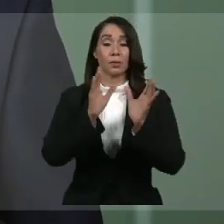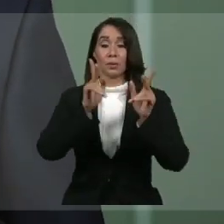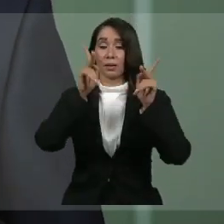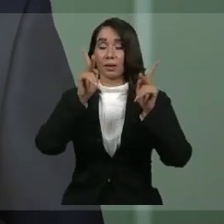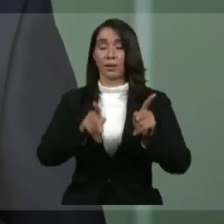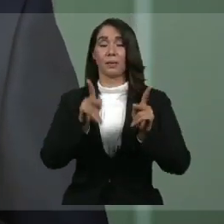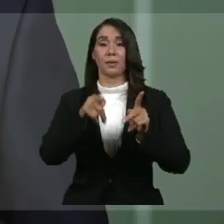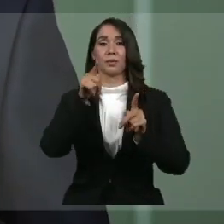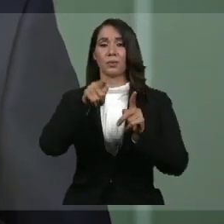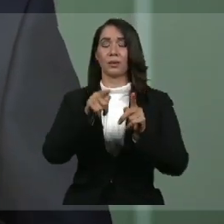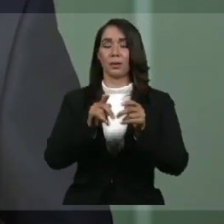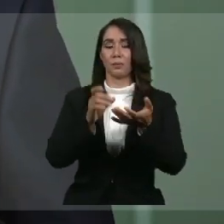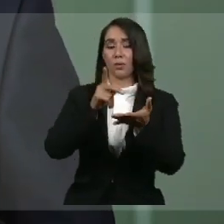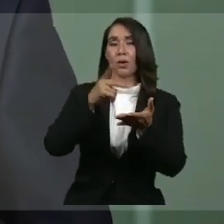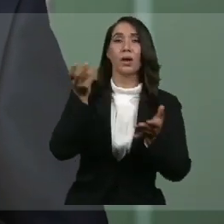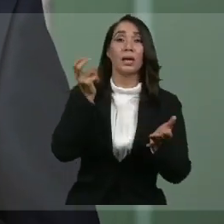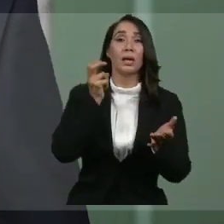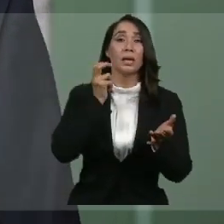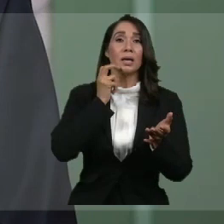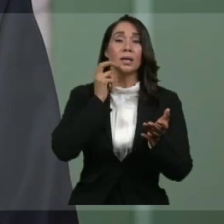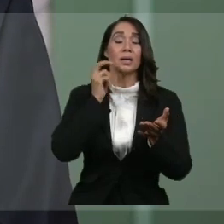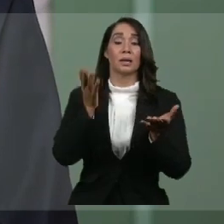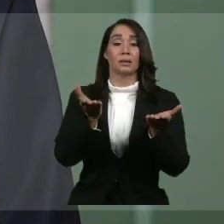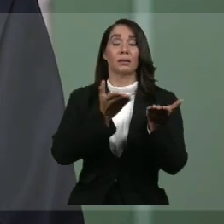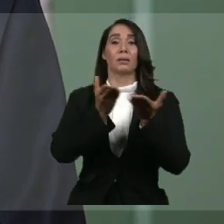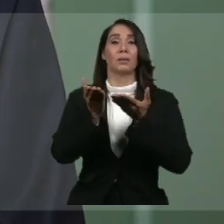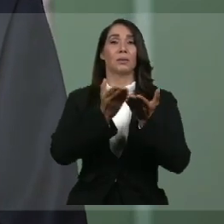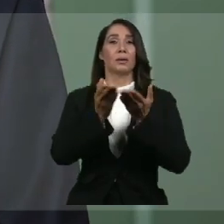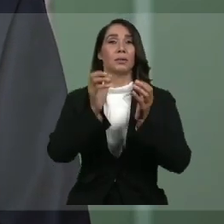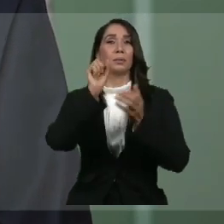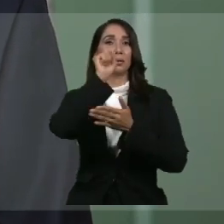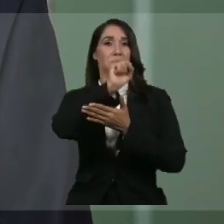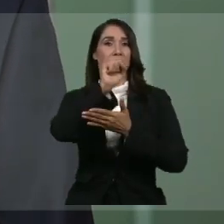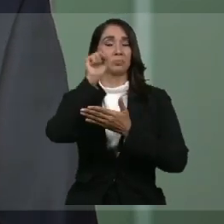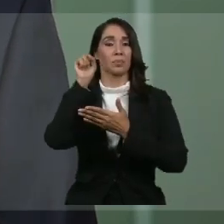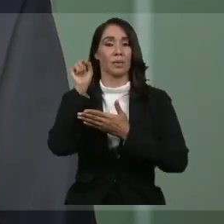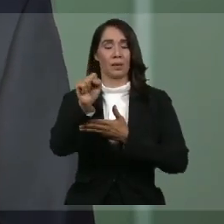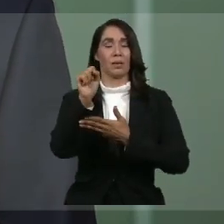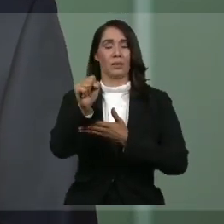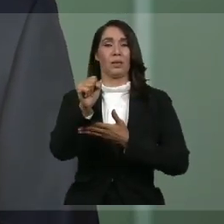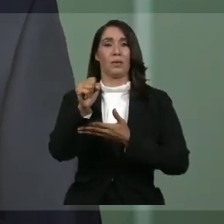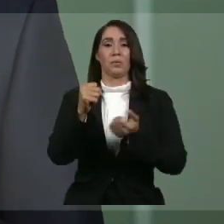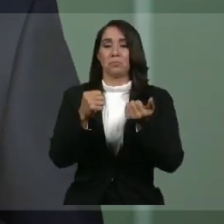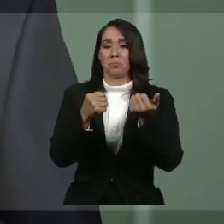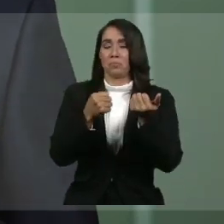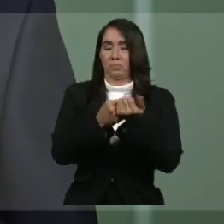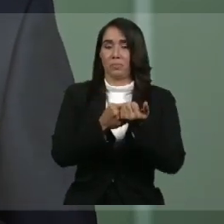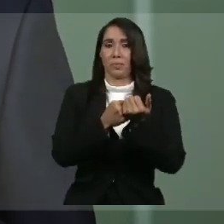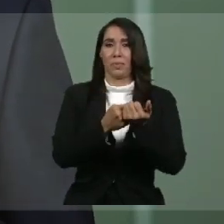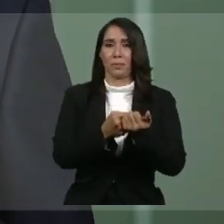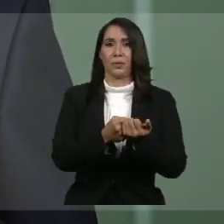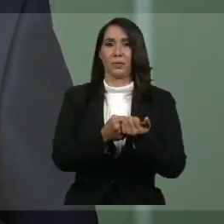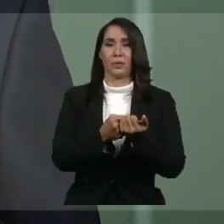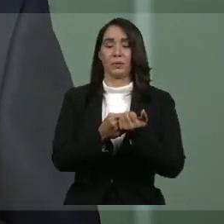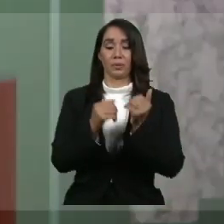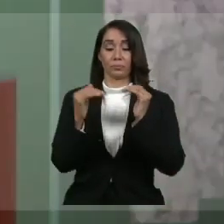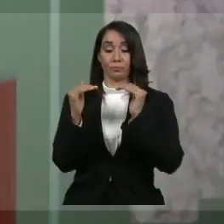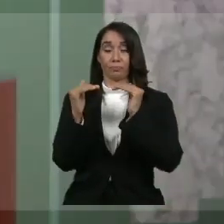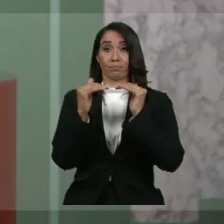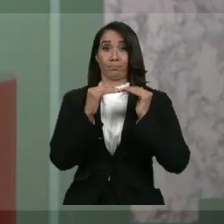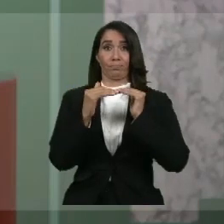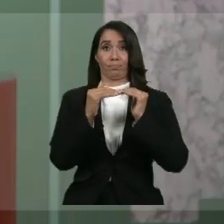de esta enfermedad a través del Servicio Nacional de Salud y sin copagos. En paralelo,